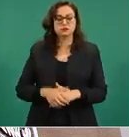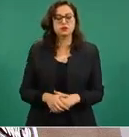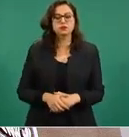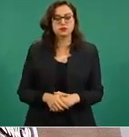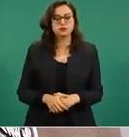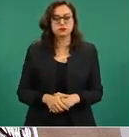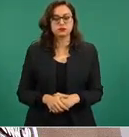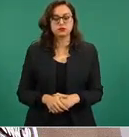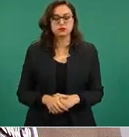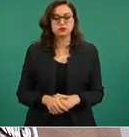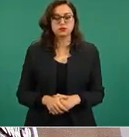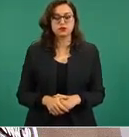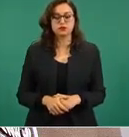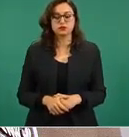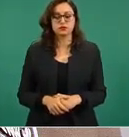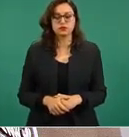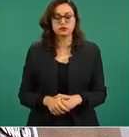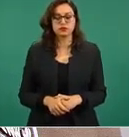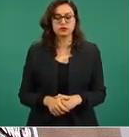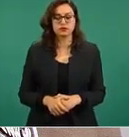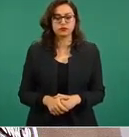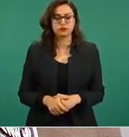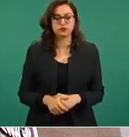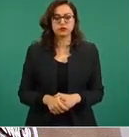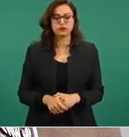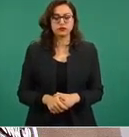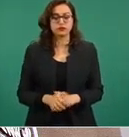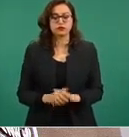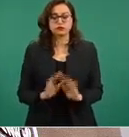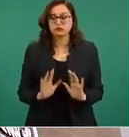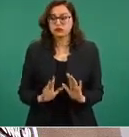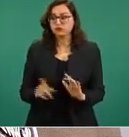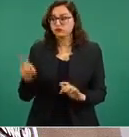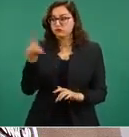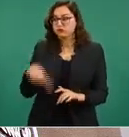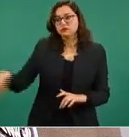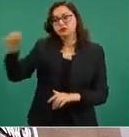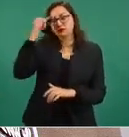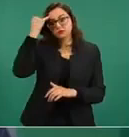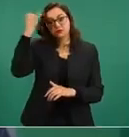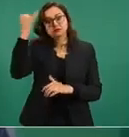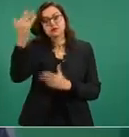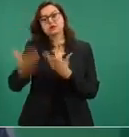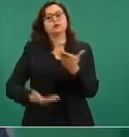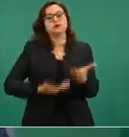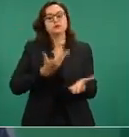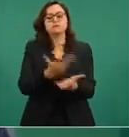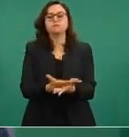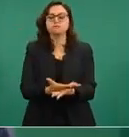proponga. Pero desde luego